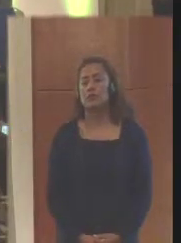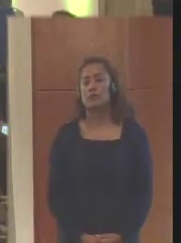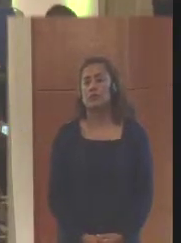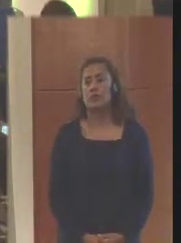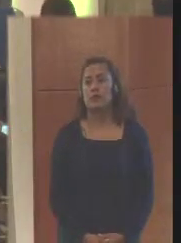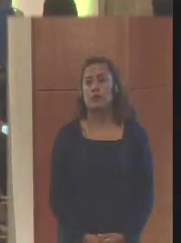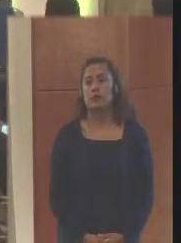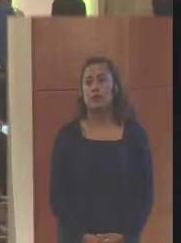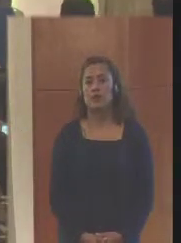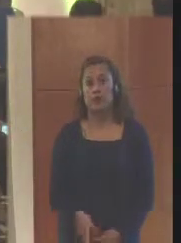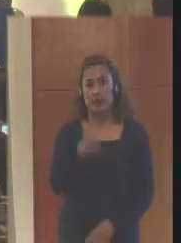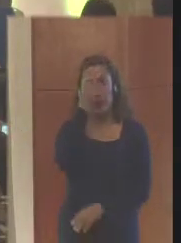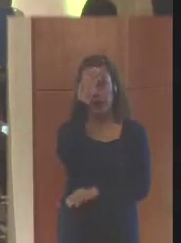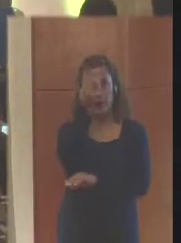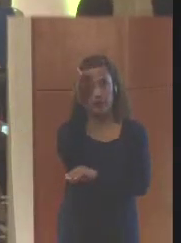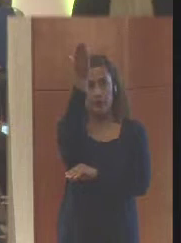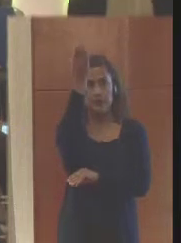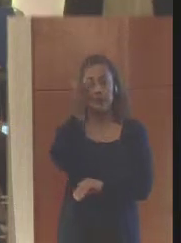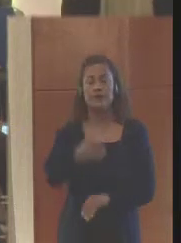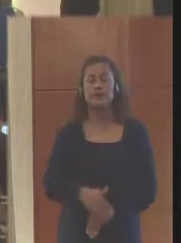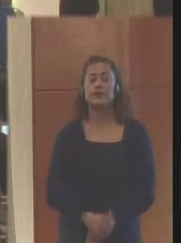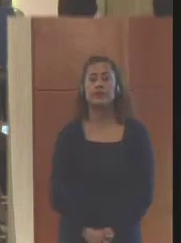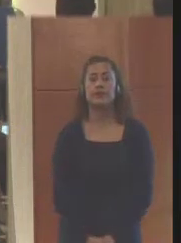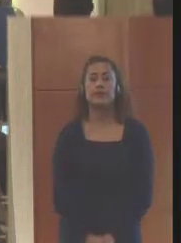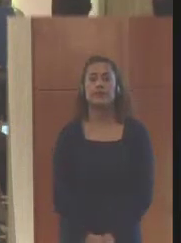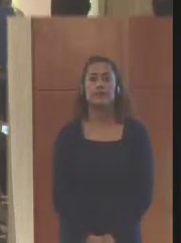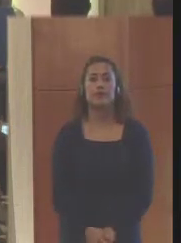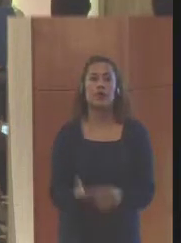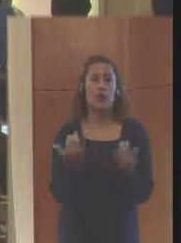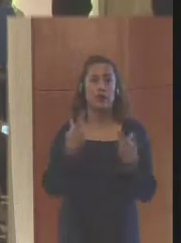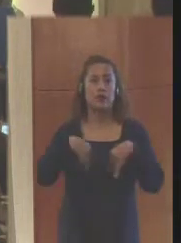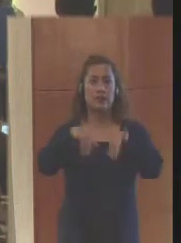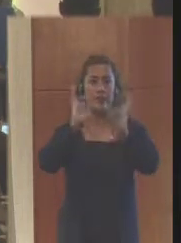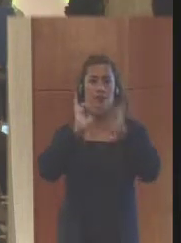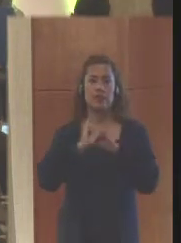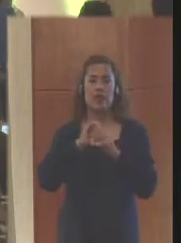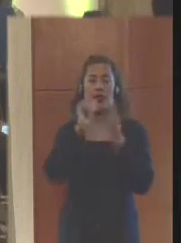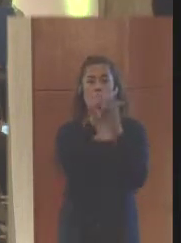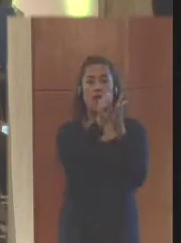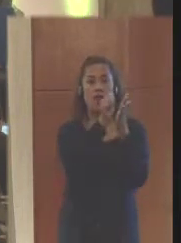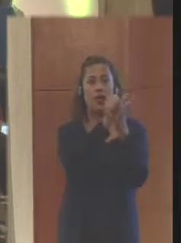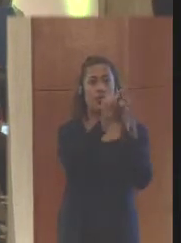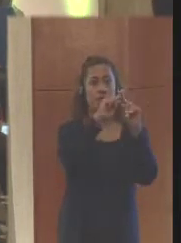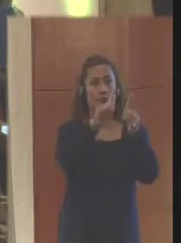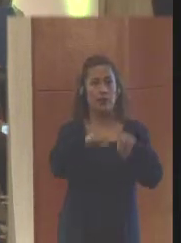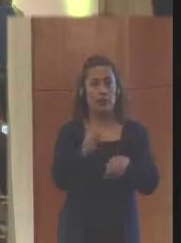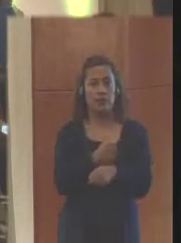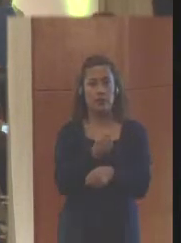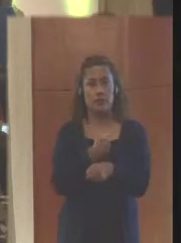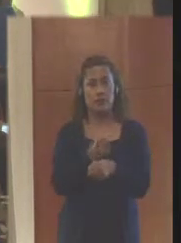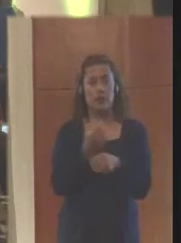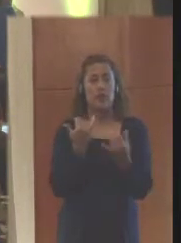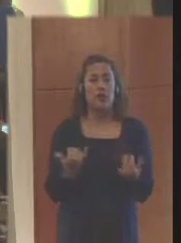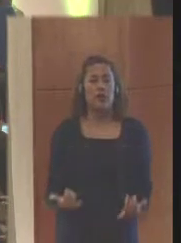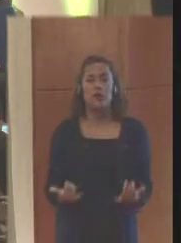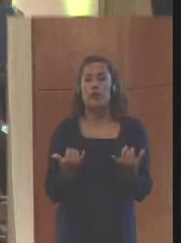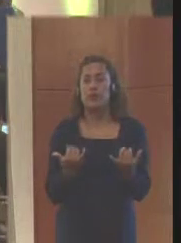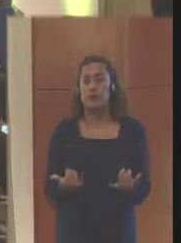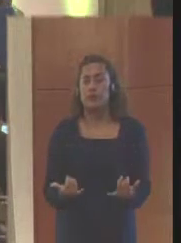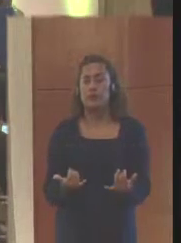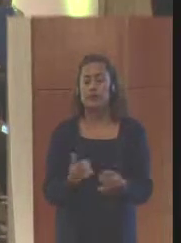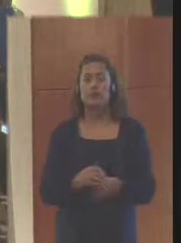Buenos días. Bueno, continuando con la agenda prevista para el día de hoy,